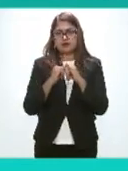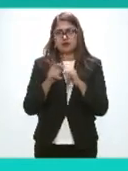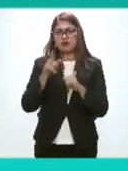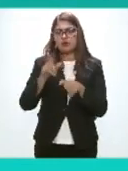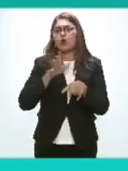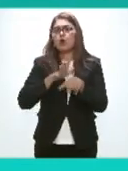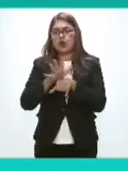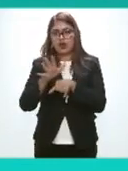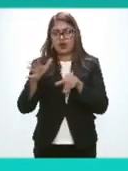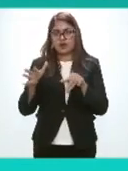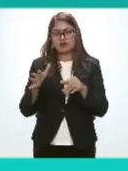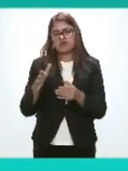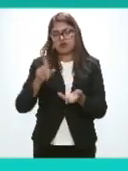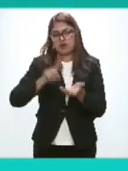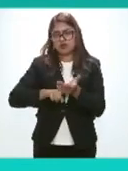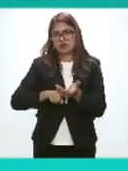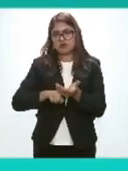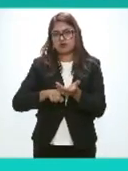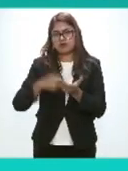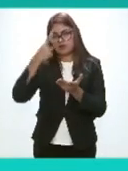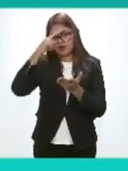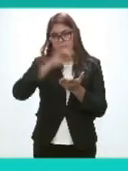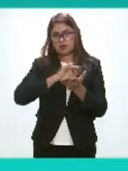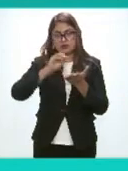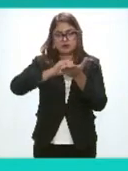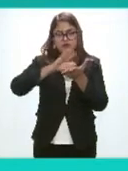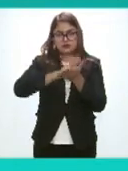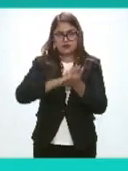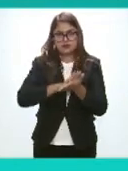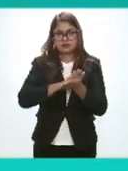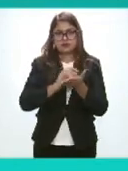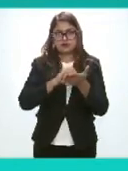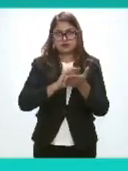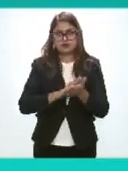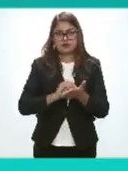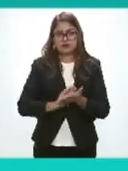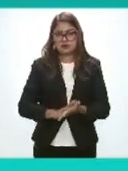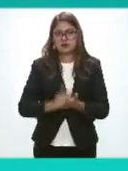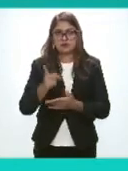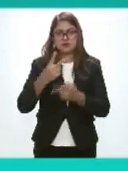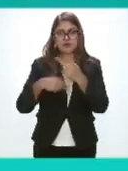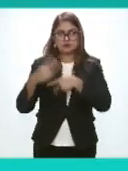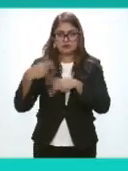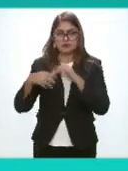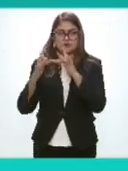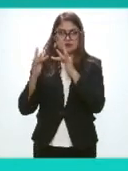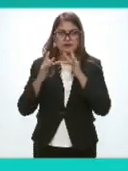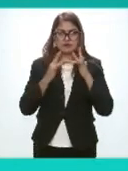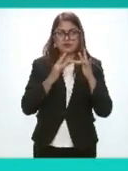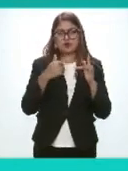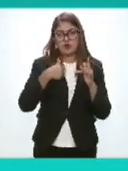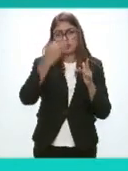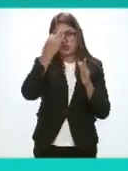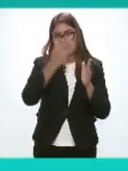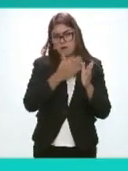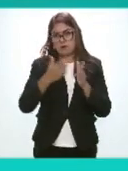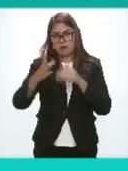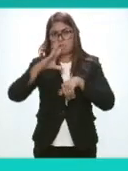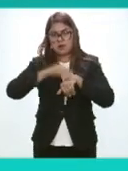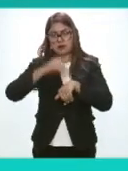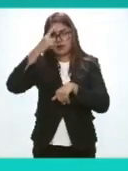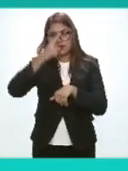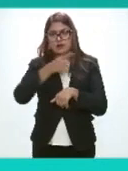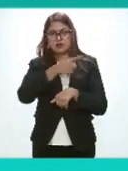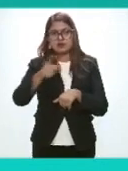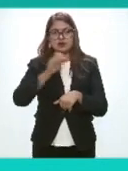pertenecen En fin De registrar Adecuadamente Su asistencia Dándoles un tiempo Razonable Para que los integrantes Que nos